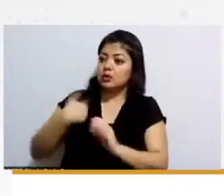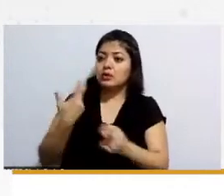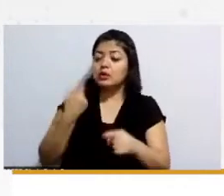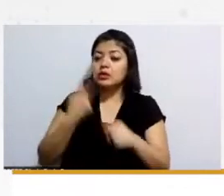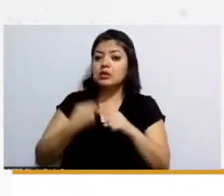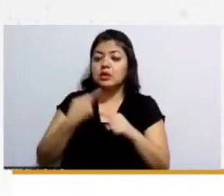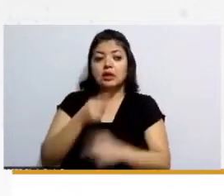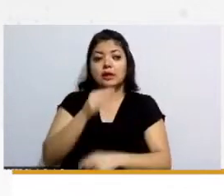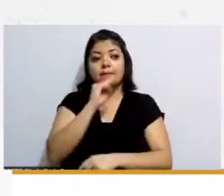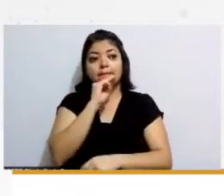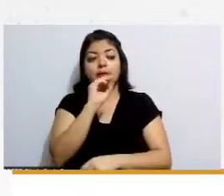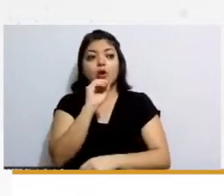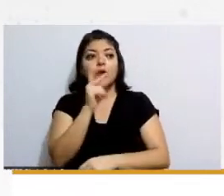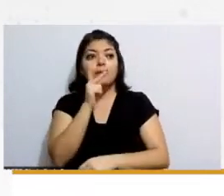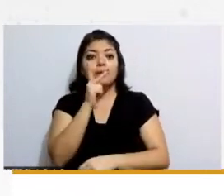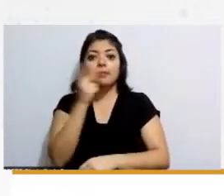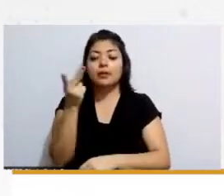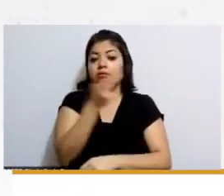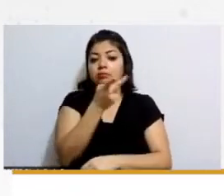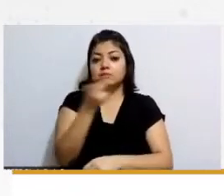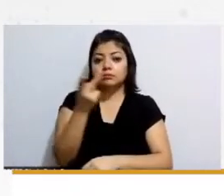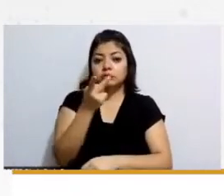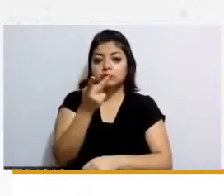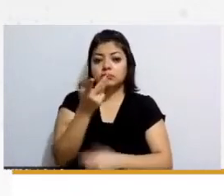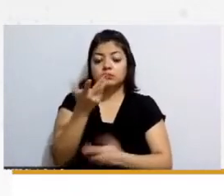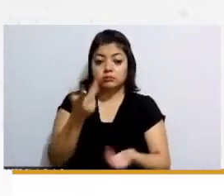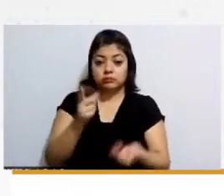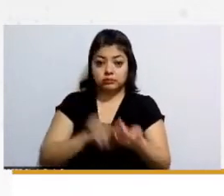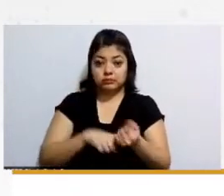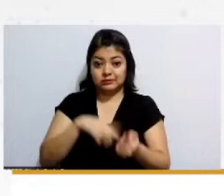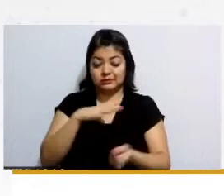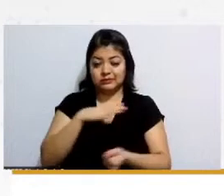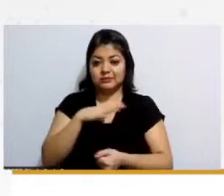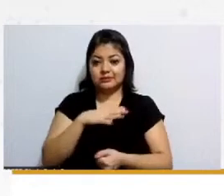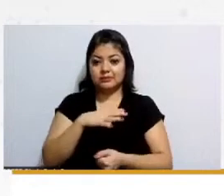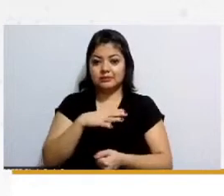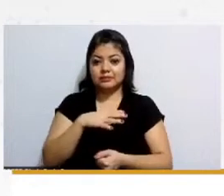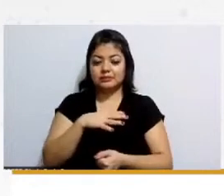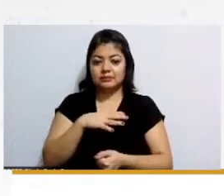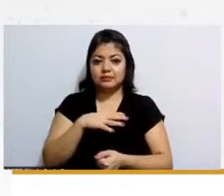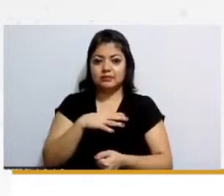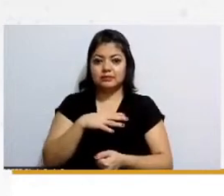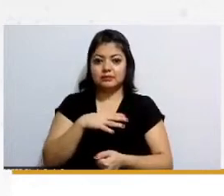tú la mamá o tú el papá aparte de que estaban dándole más